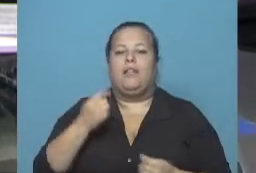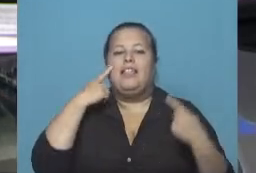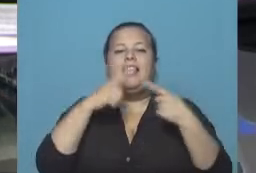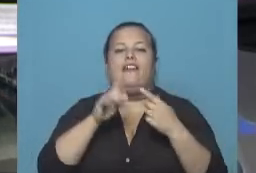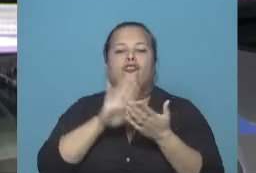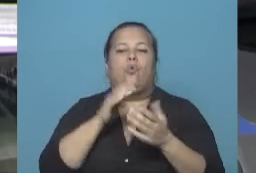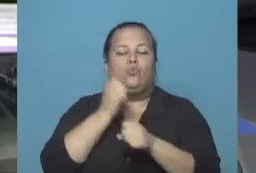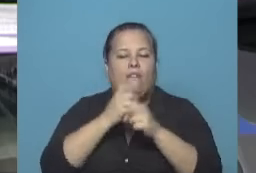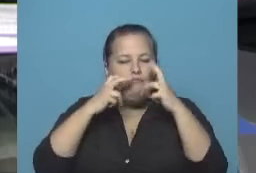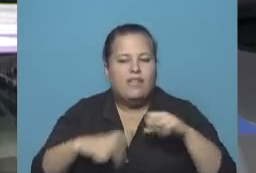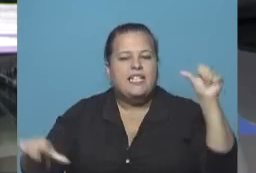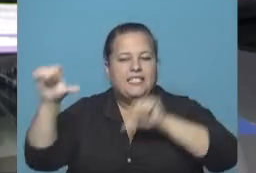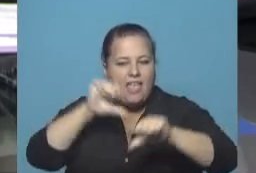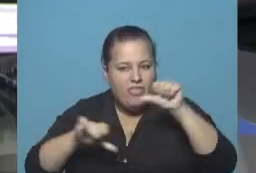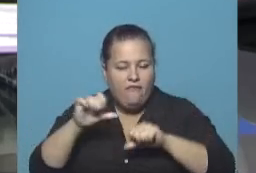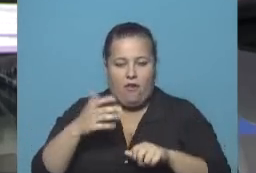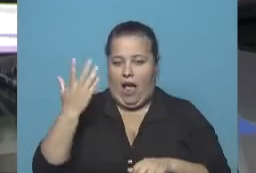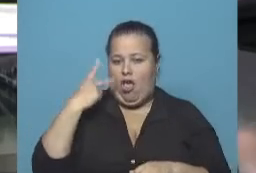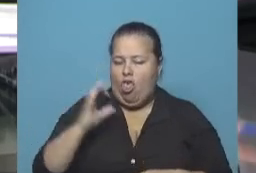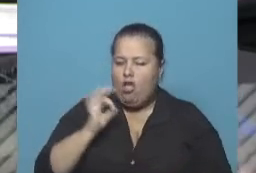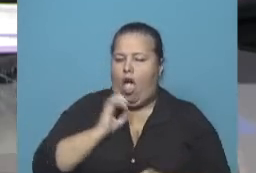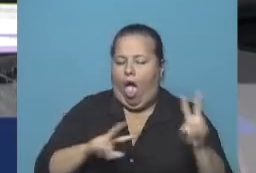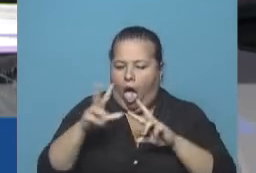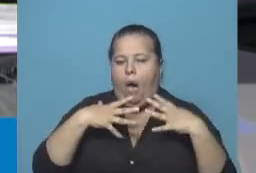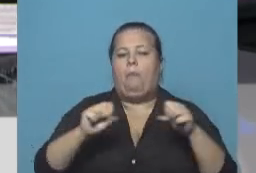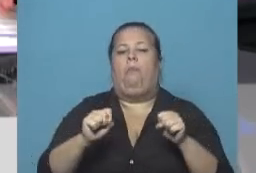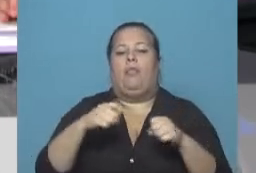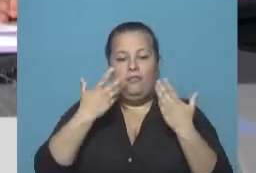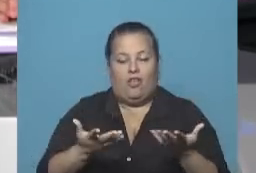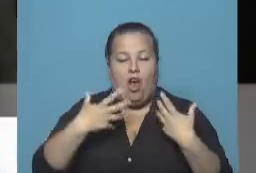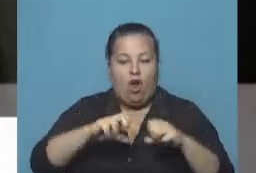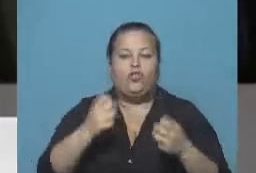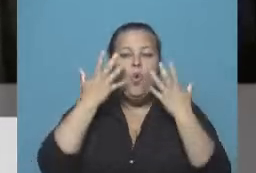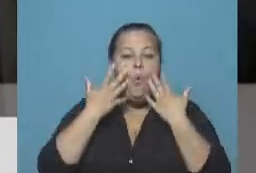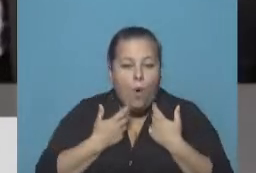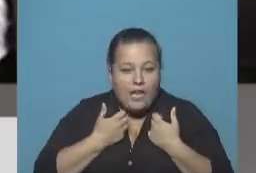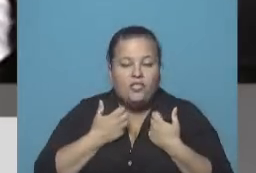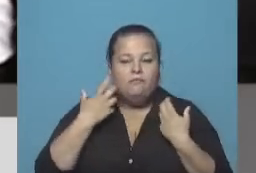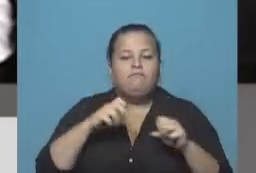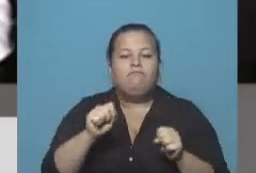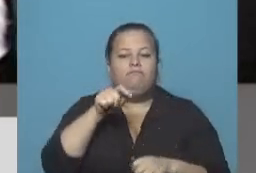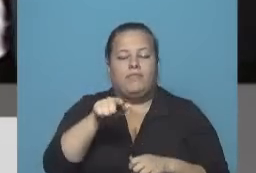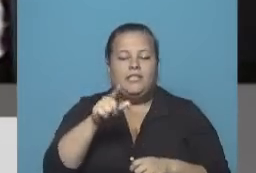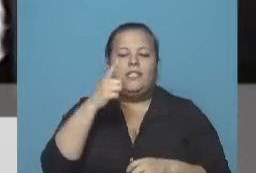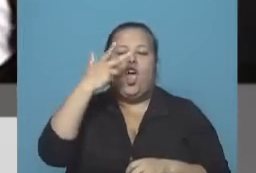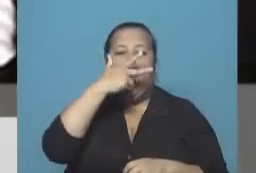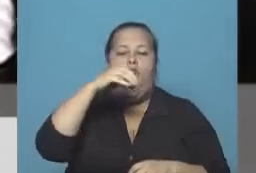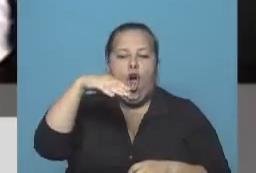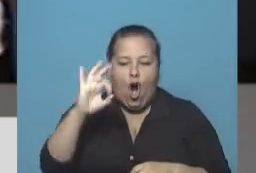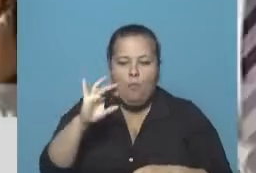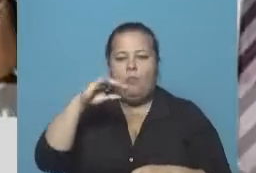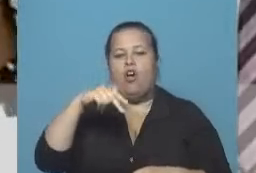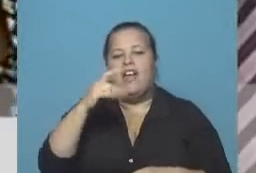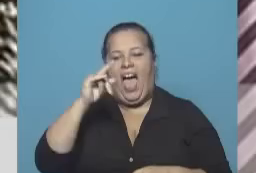que ver con un trabajo que han hecho científicos en los últimos dos años y que ha dado lugar al hallazgo de huesos que permitieron encontrar a este Homo nadelli.